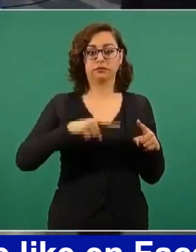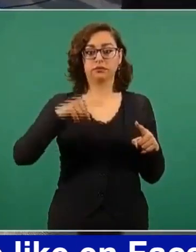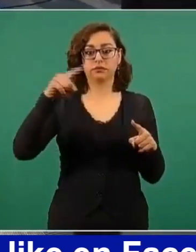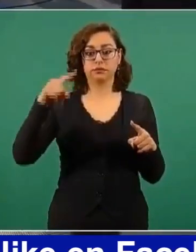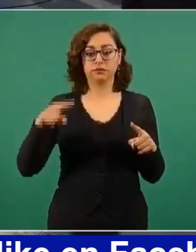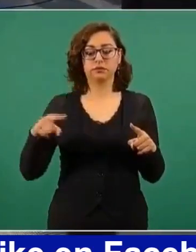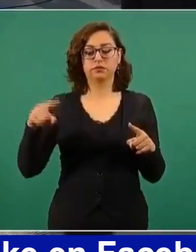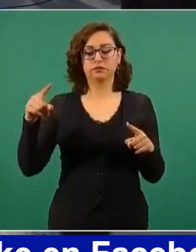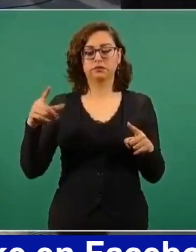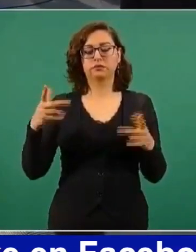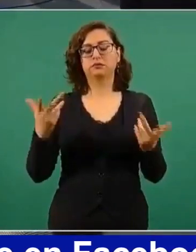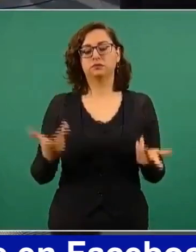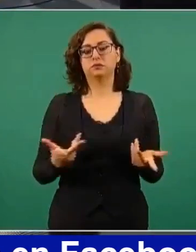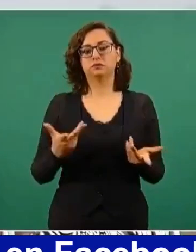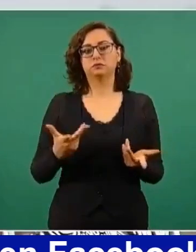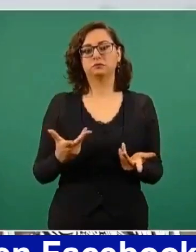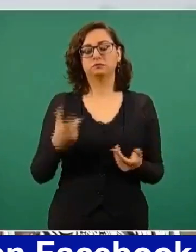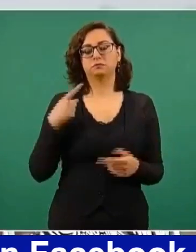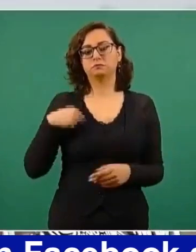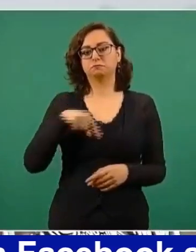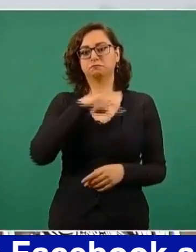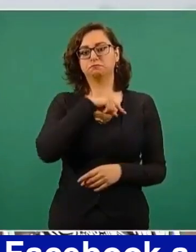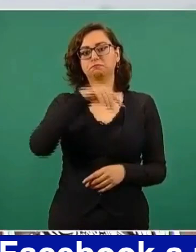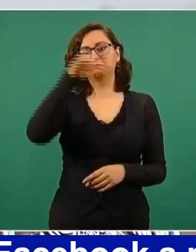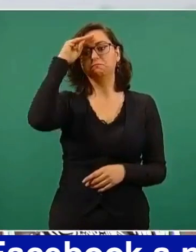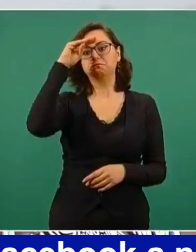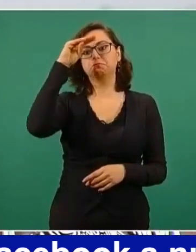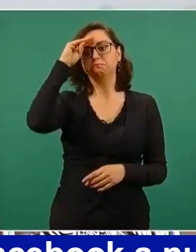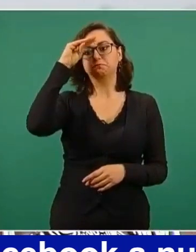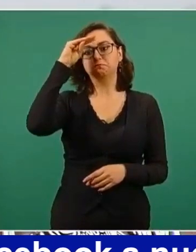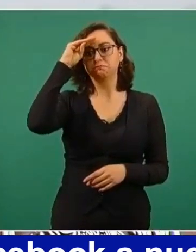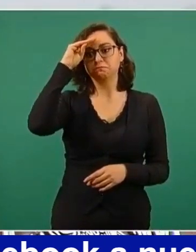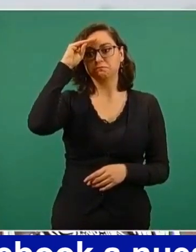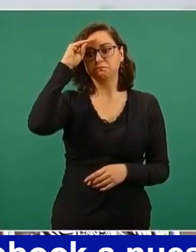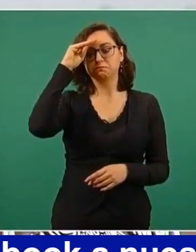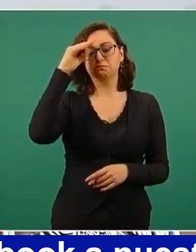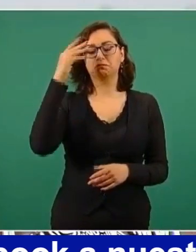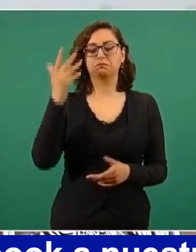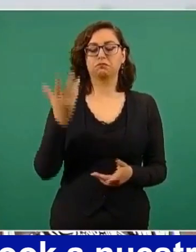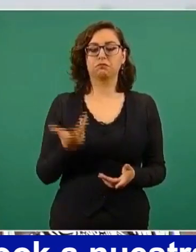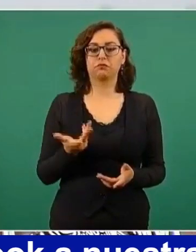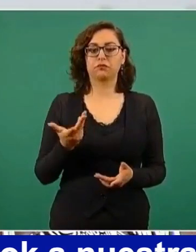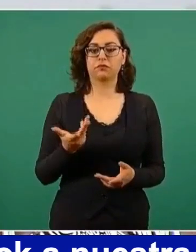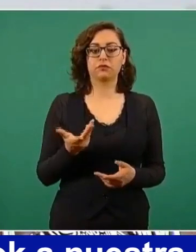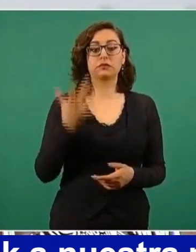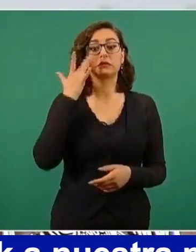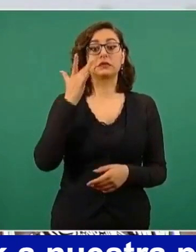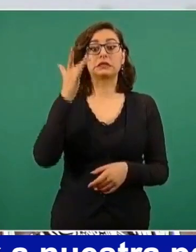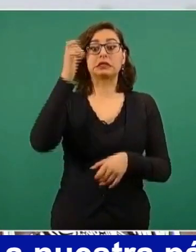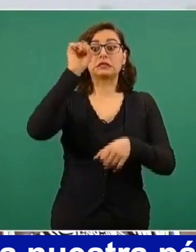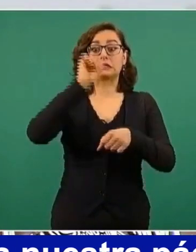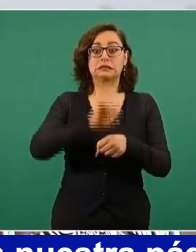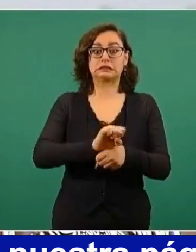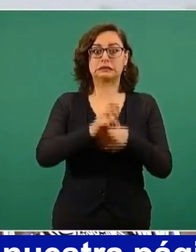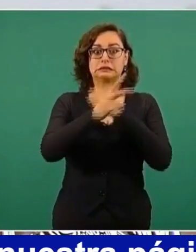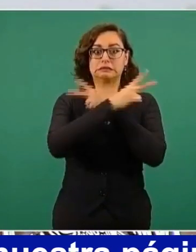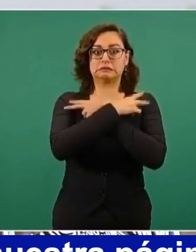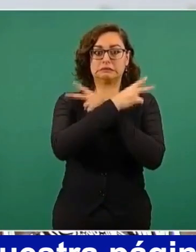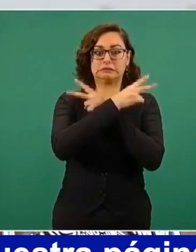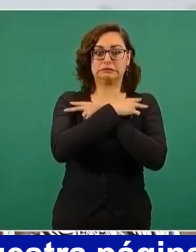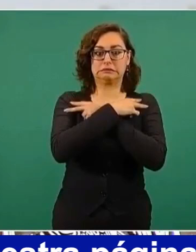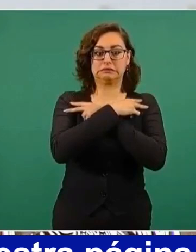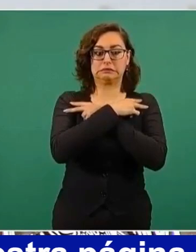esperábamos un rebote después de Semana Santa, porque se